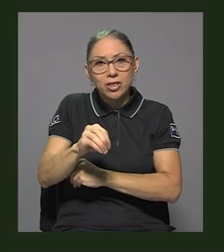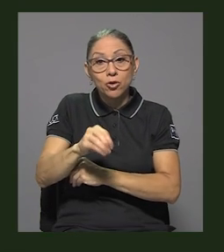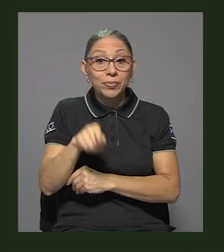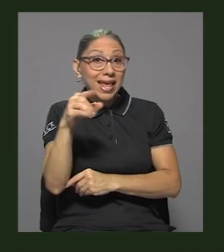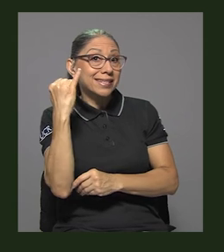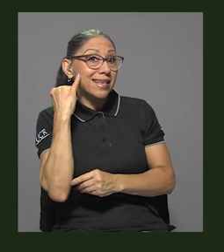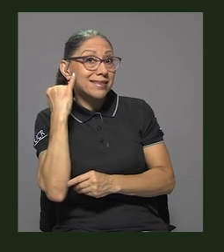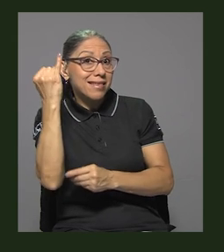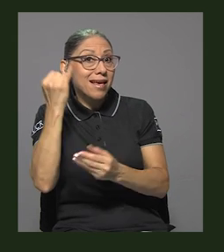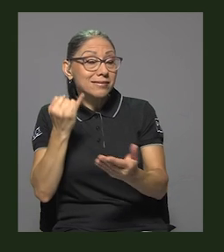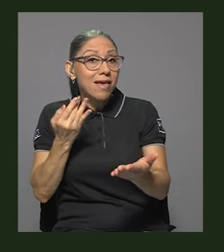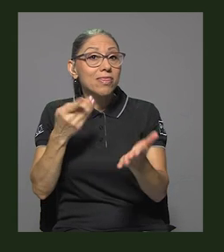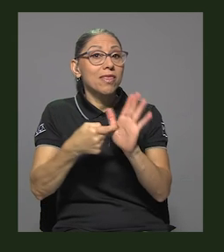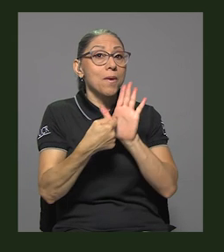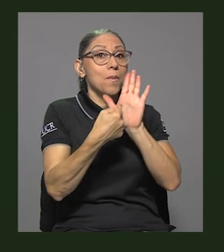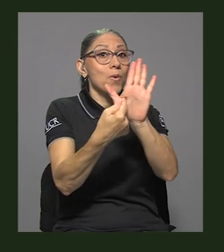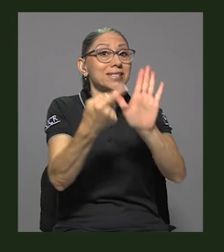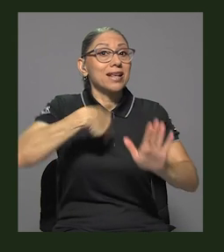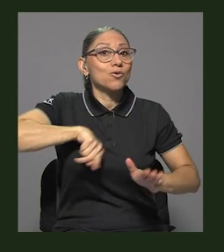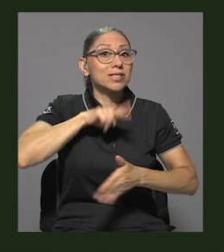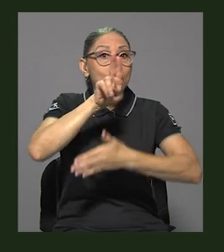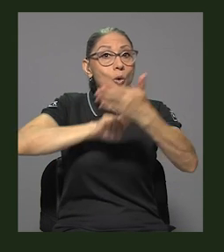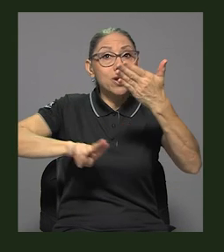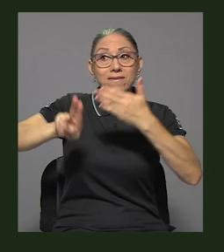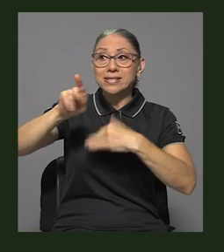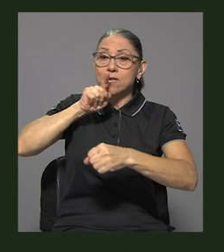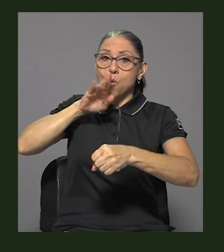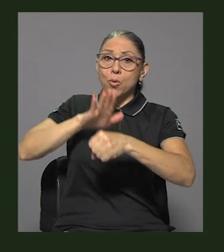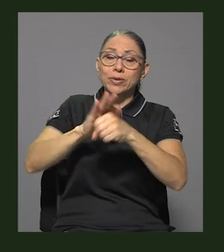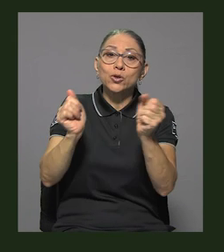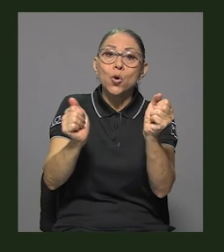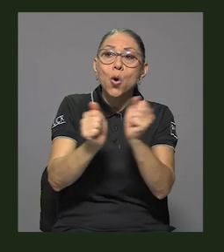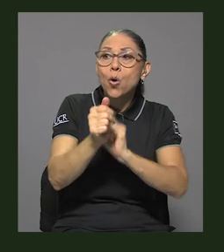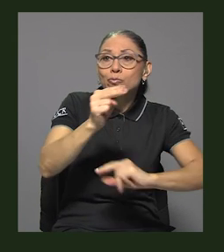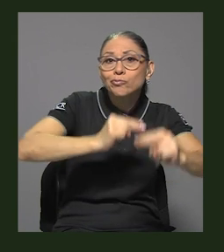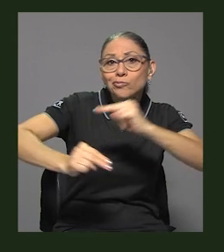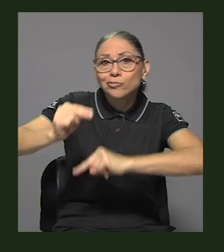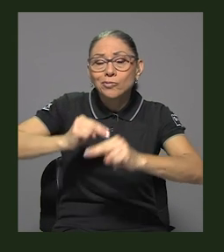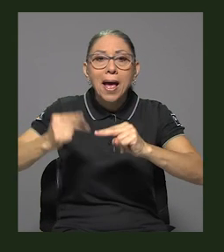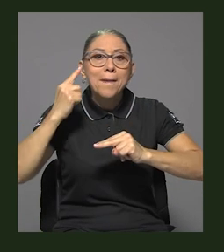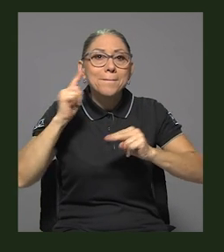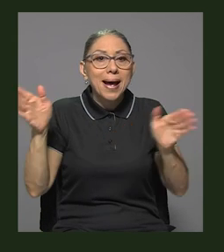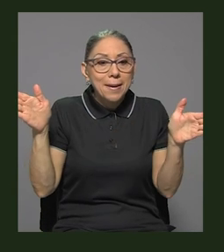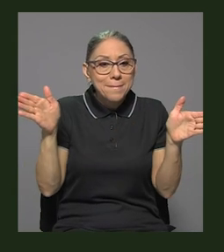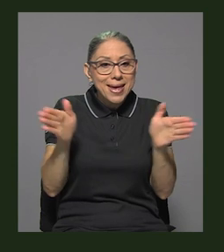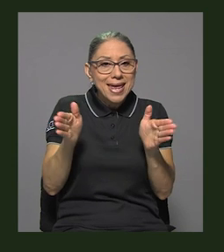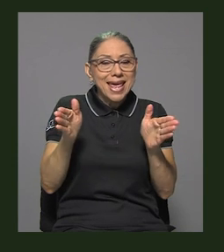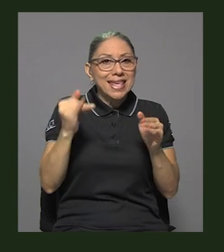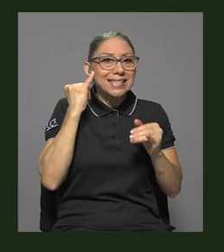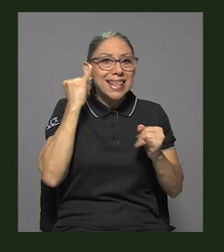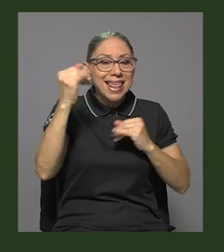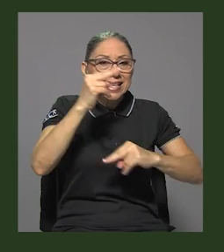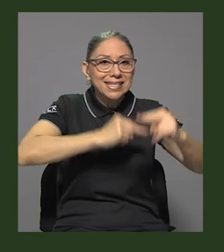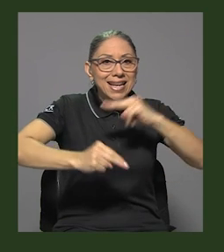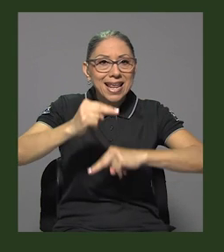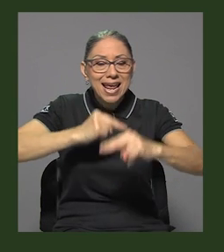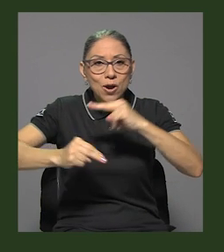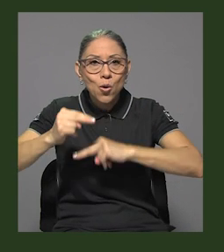universidad con el sector comercial, principalmente para con los pequeños productores y las iniciativas de emprendimiento.